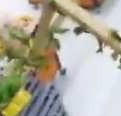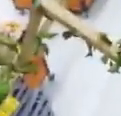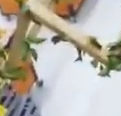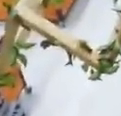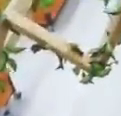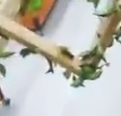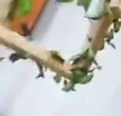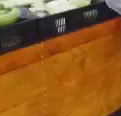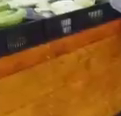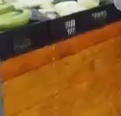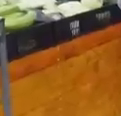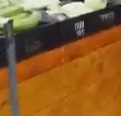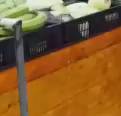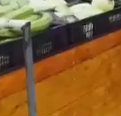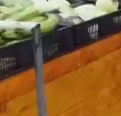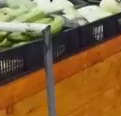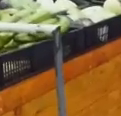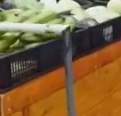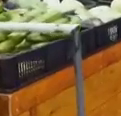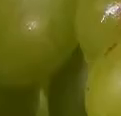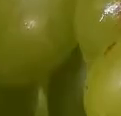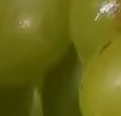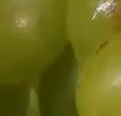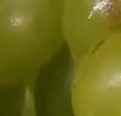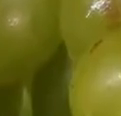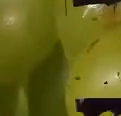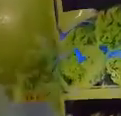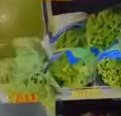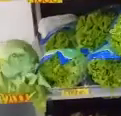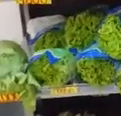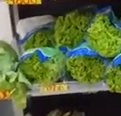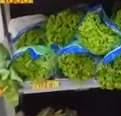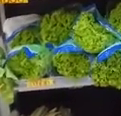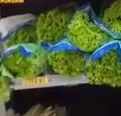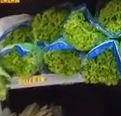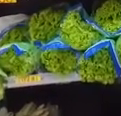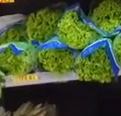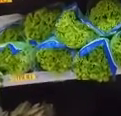Ahora también Podrá encontrar Frutas y verduras De la mejor calidad